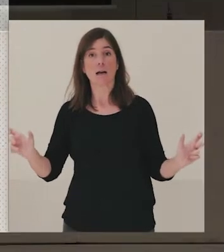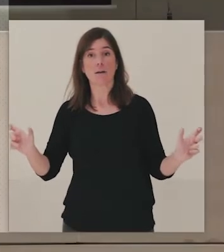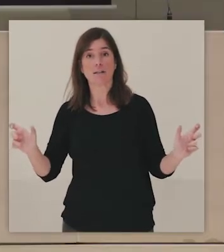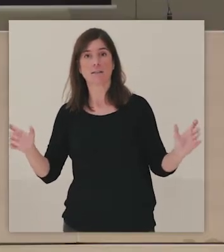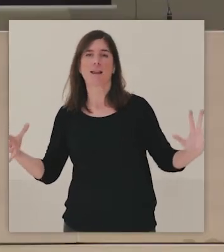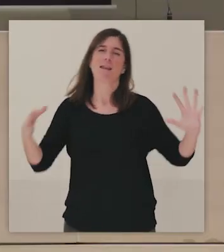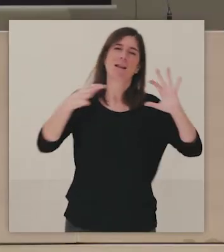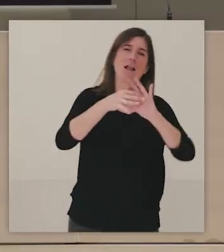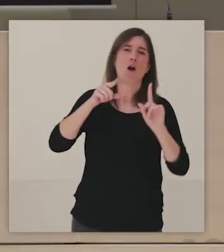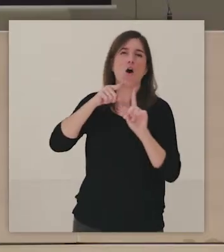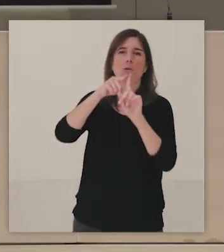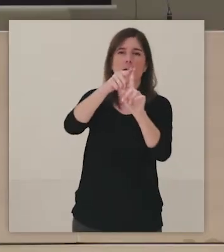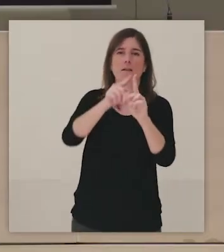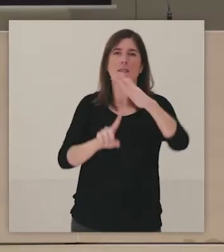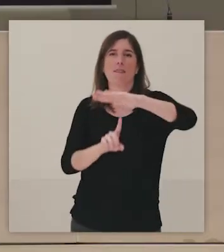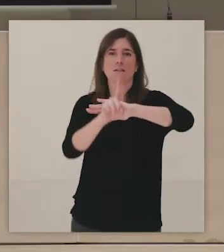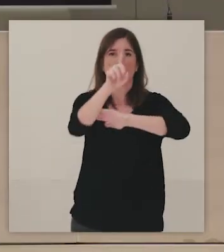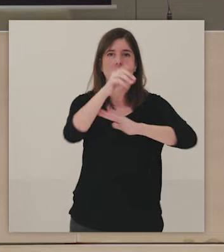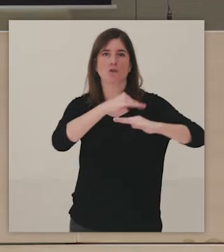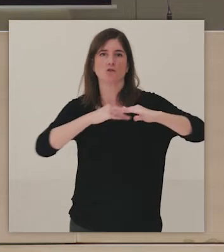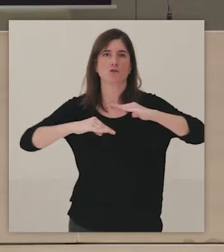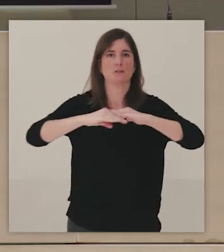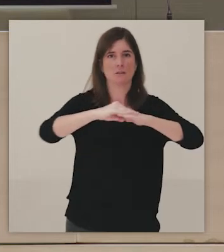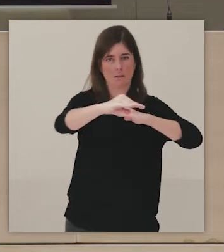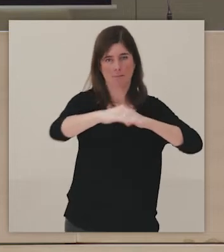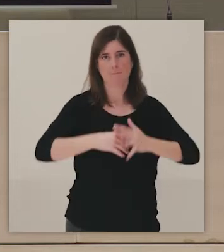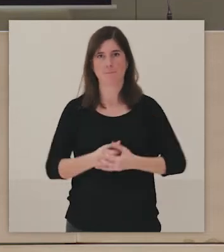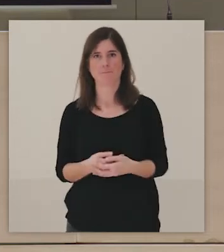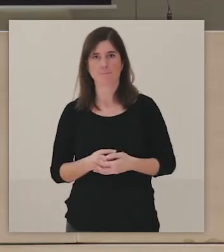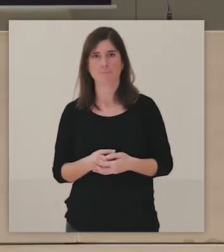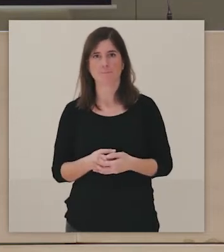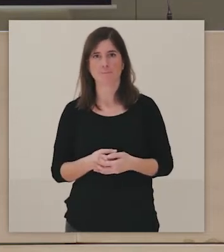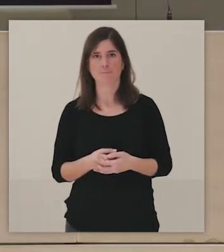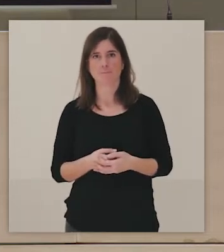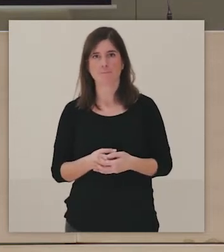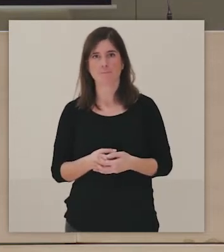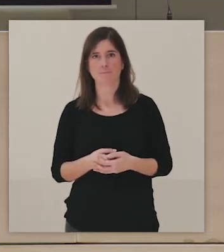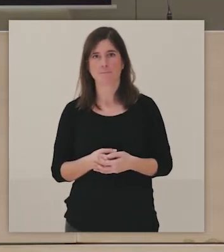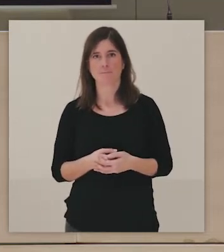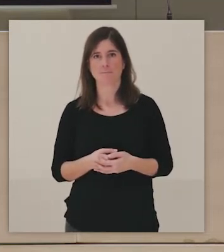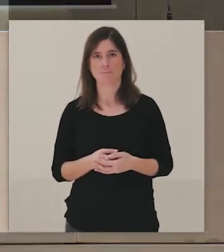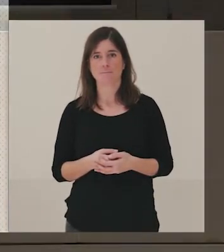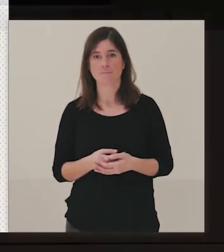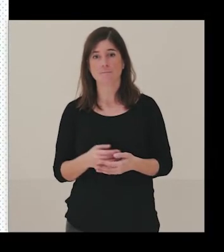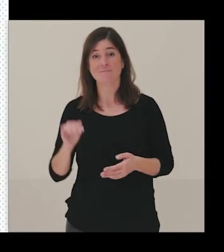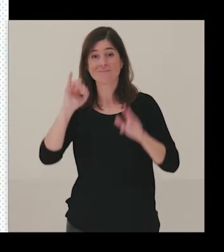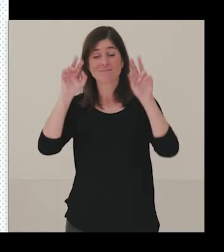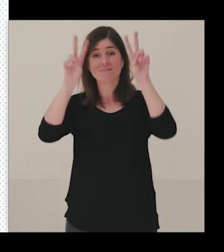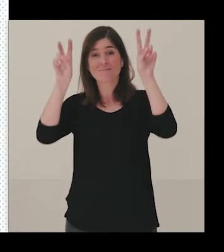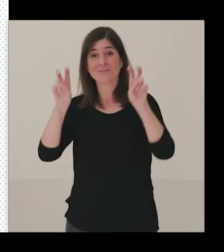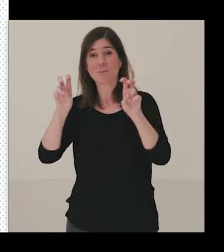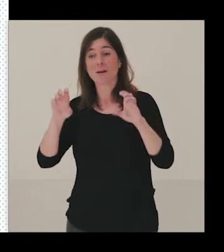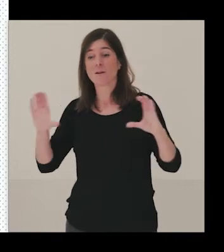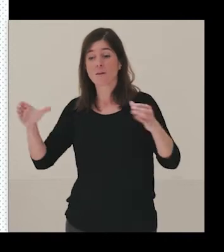Bueno, esa es un poco la idea. Y veis también, en cuanto a públicos, pues la idea de